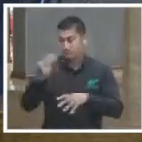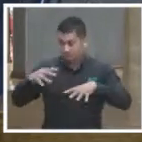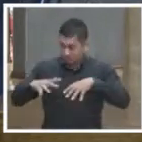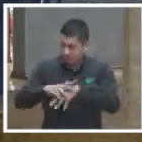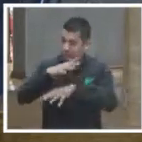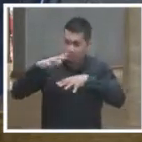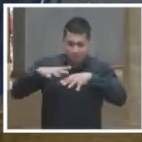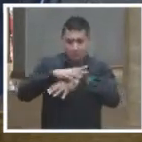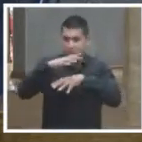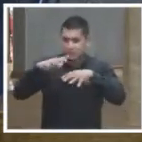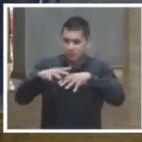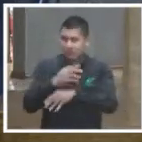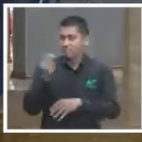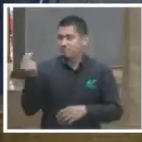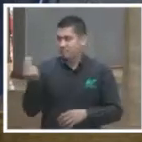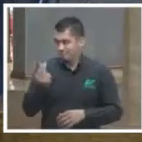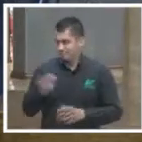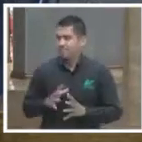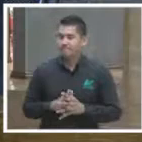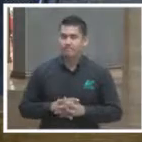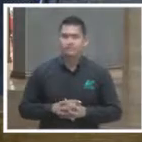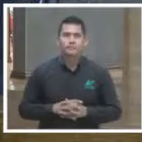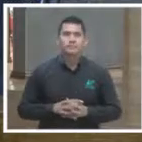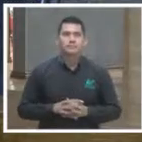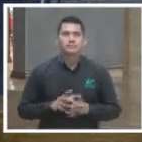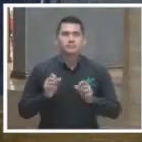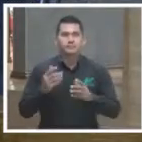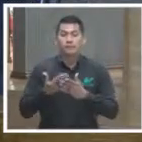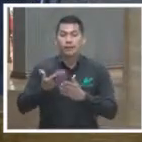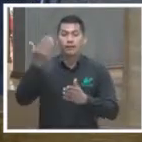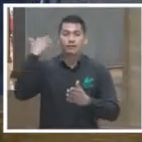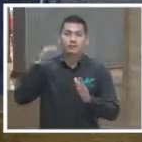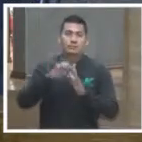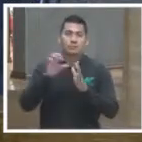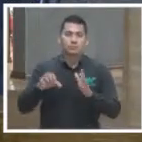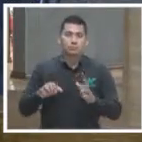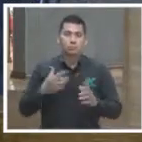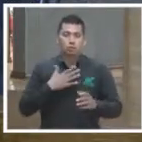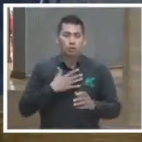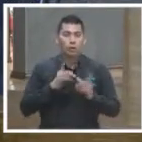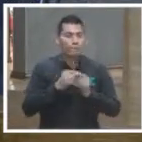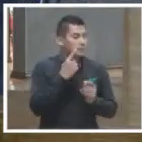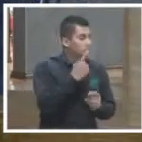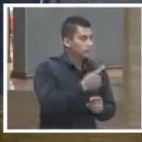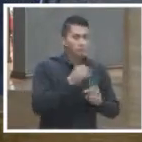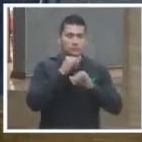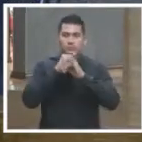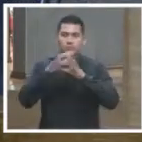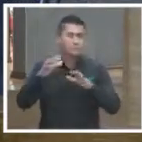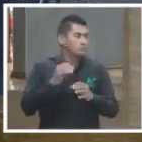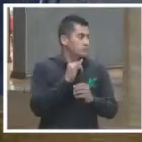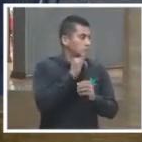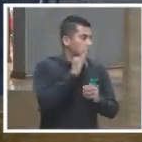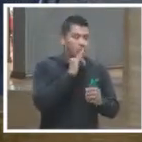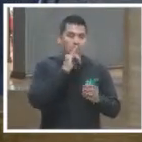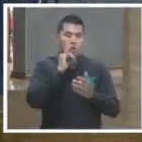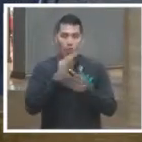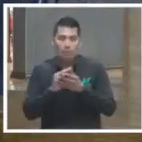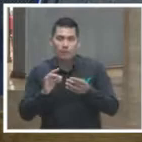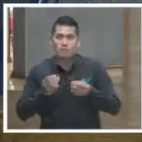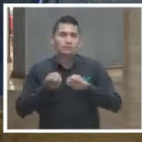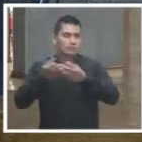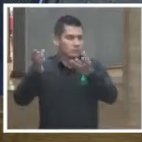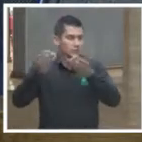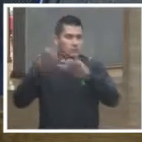otro, es esta interactividad. Antes sólo podíamos informar, hoy sí podemos comunicarnos